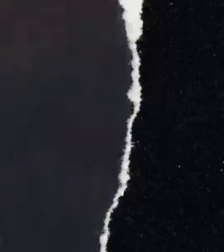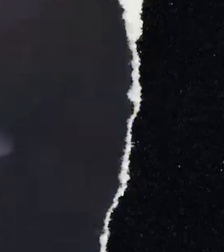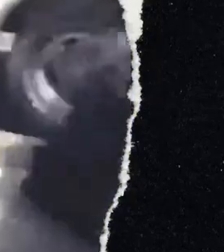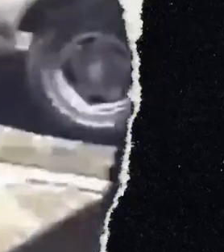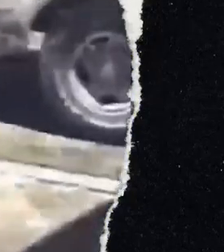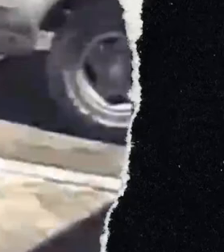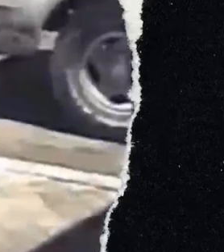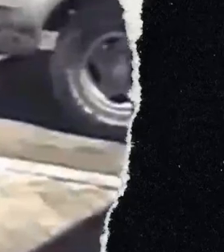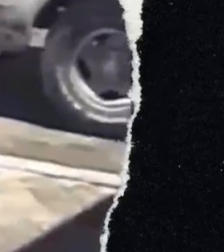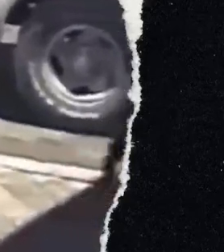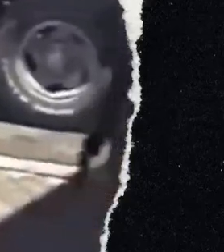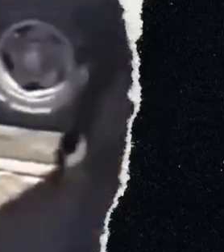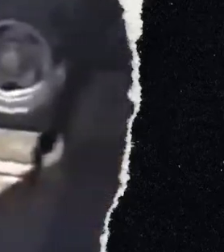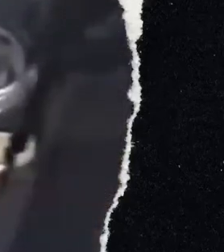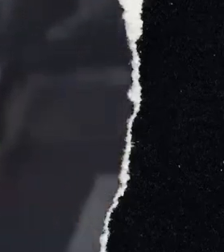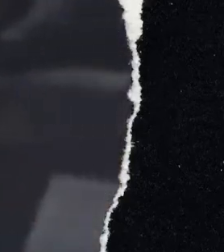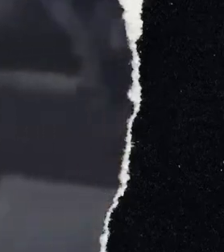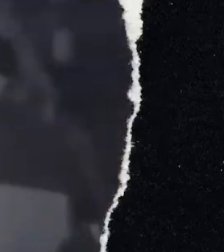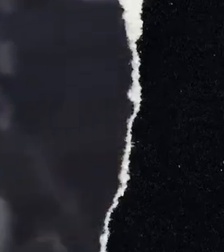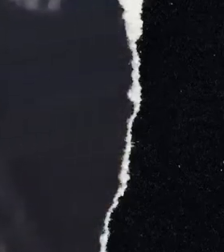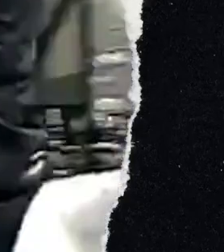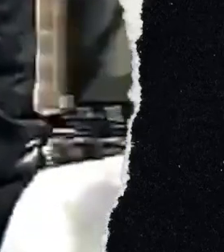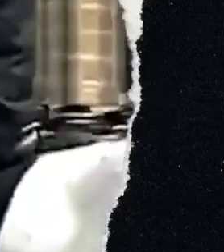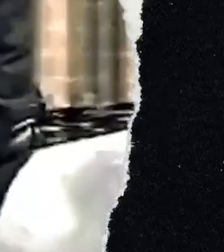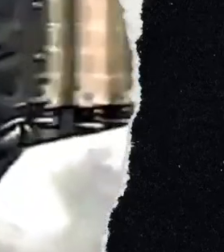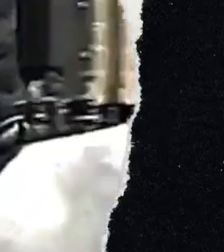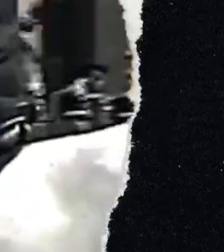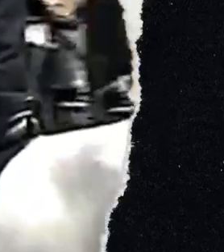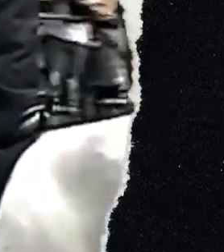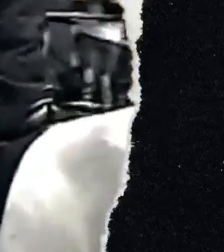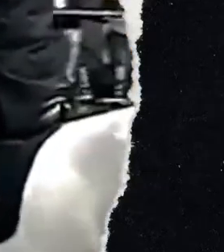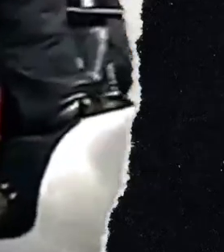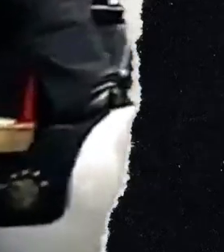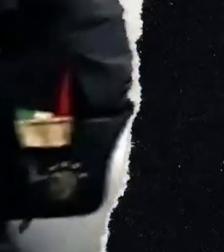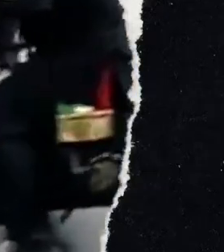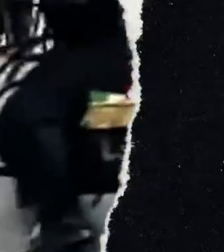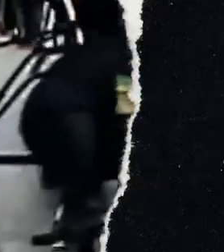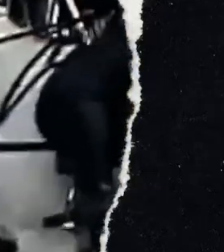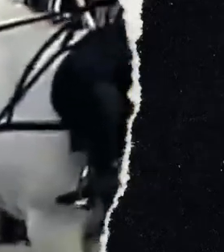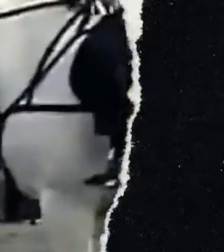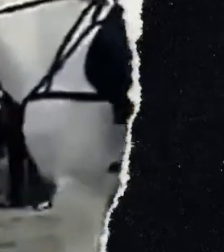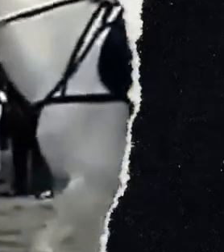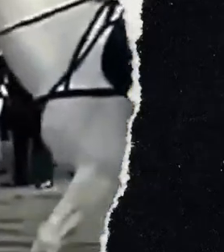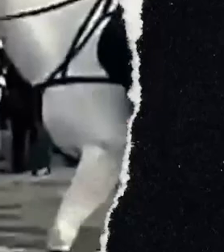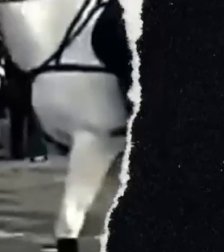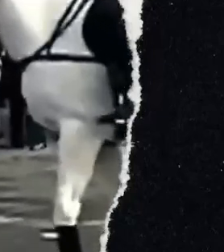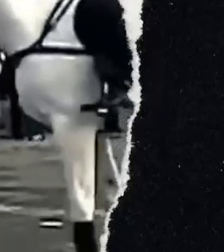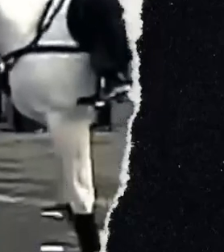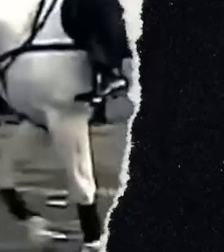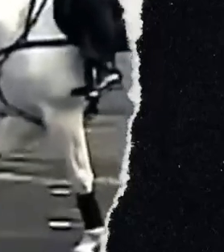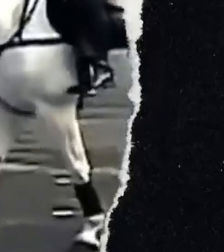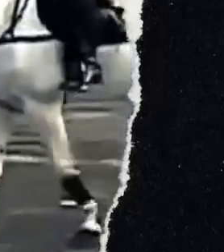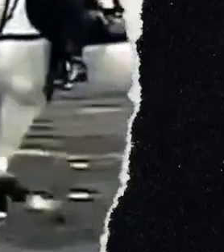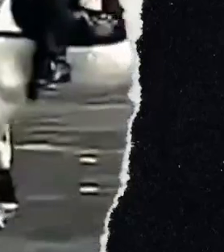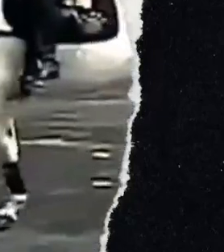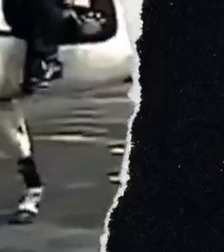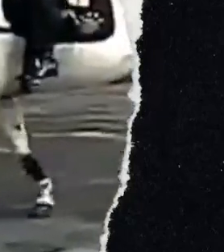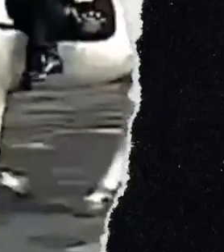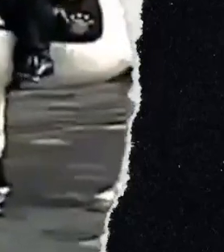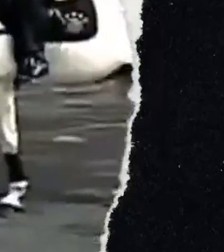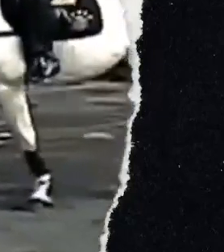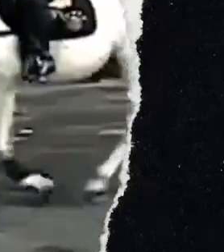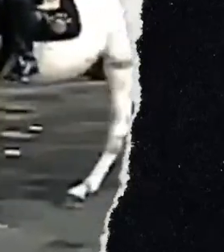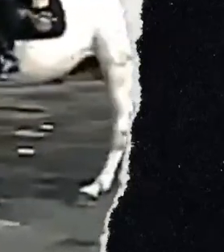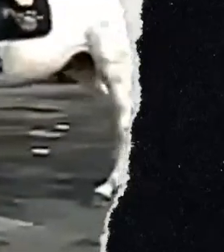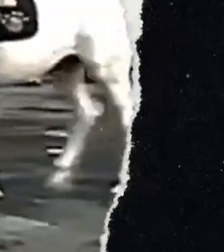cuestionaron esta violación a la ley y mostraron en sus portadas y noticiarios el despliegue militar como si de un conflicto